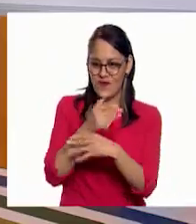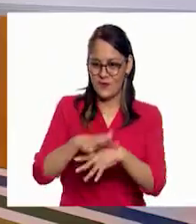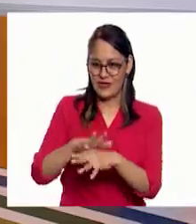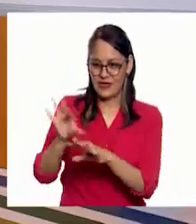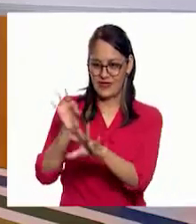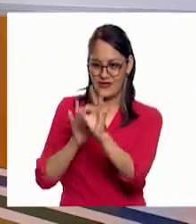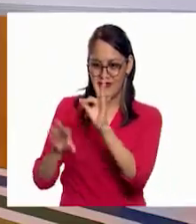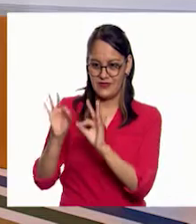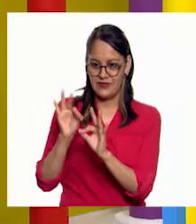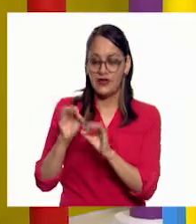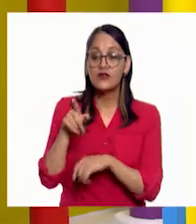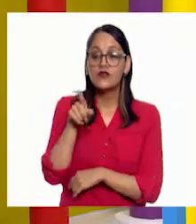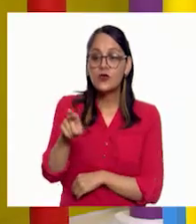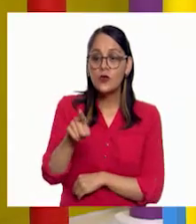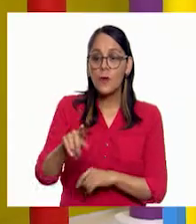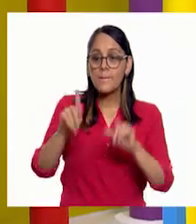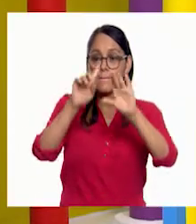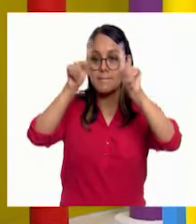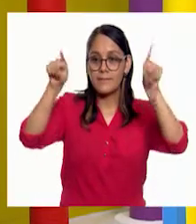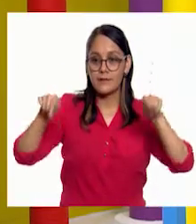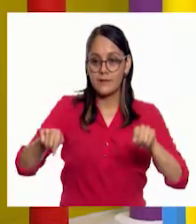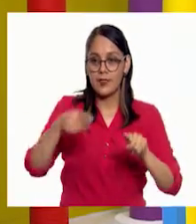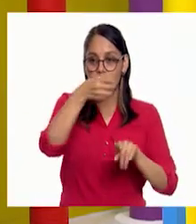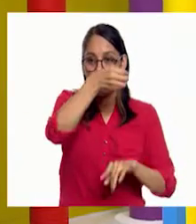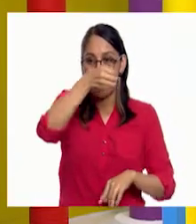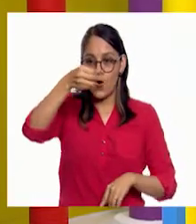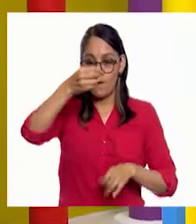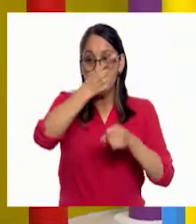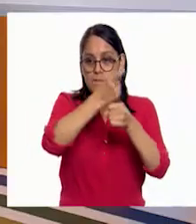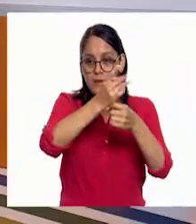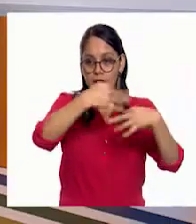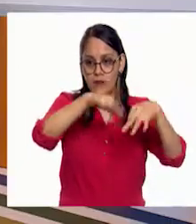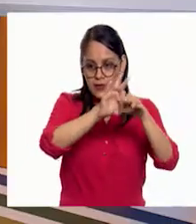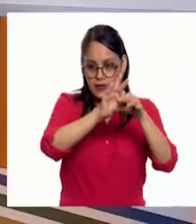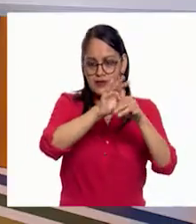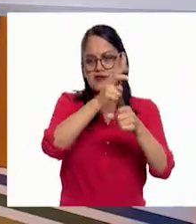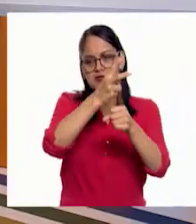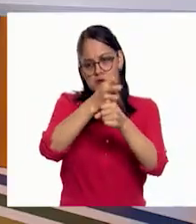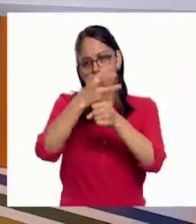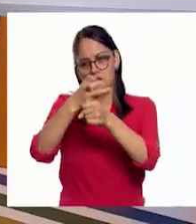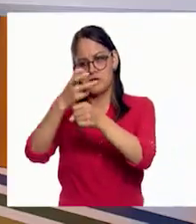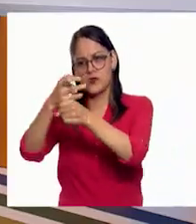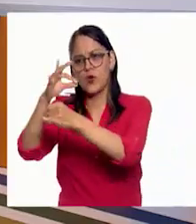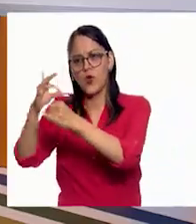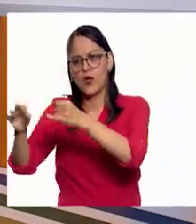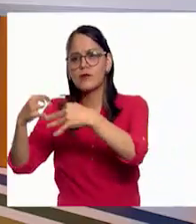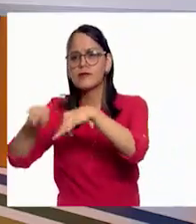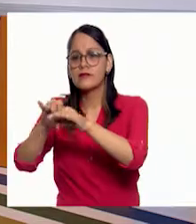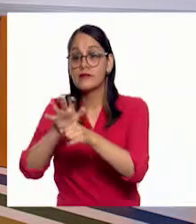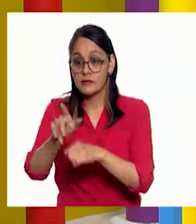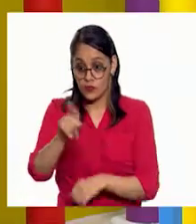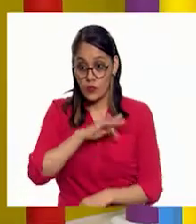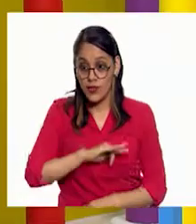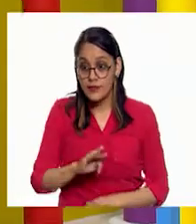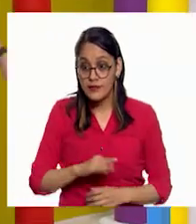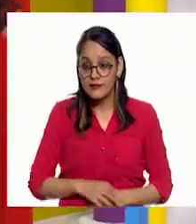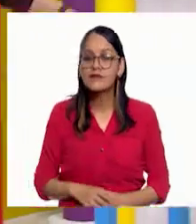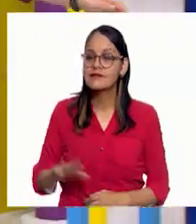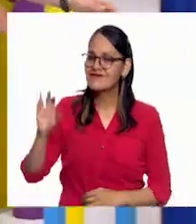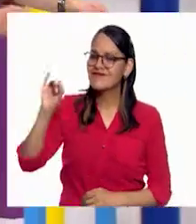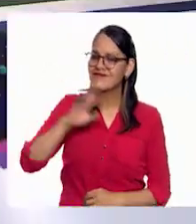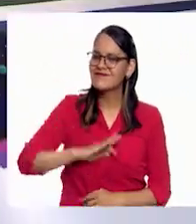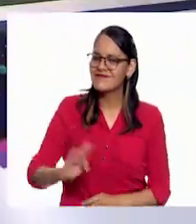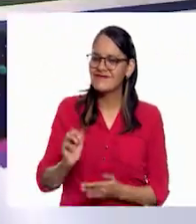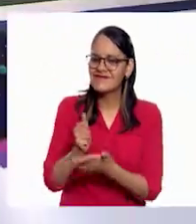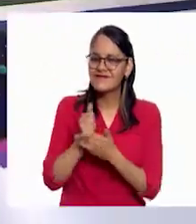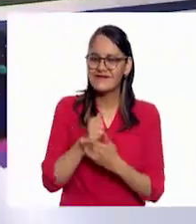luna en el pizarrón, del más importante al menos importante, ¿podrías hacerlo? Sí, sí lo puedo hacer. ¿Me ayudas? Claro que sí.